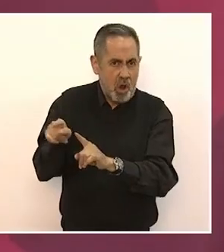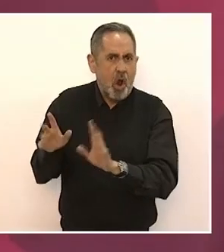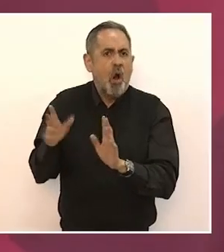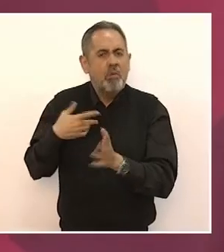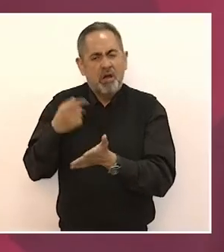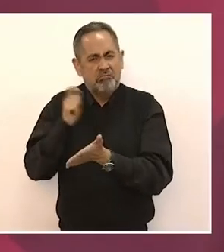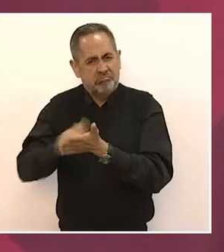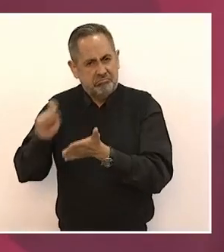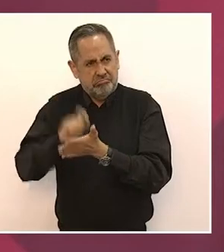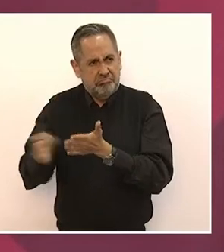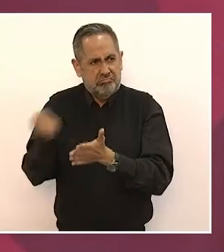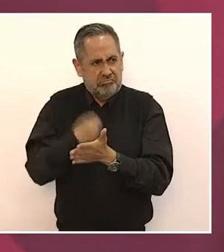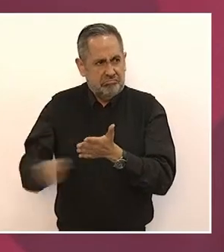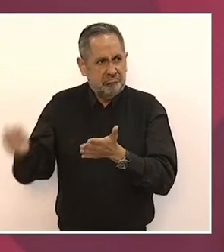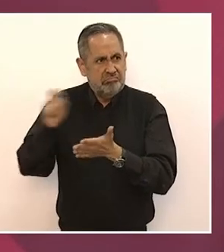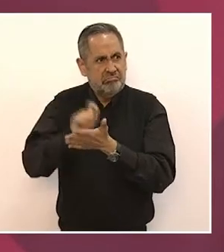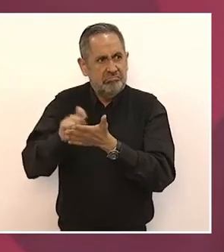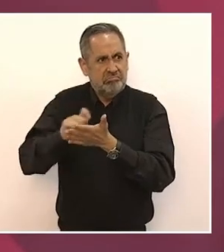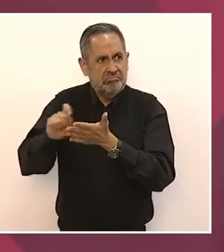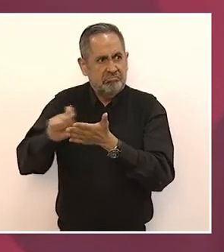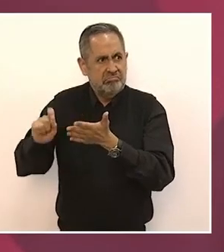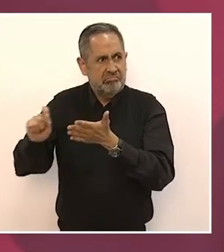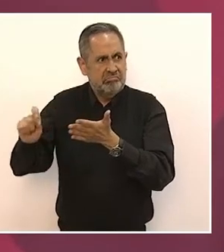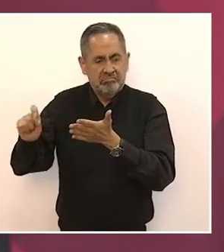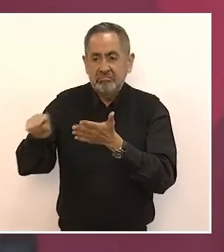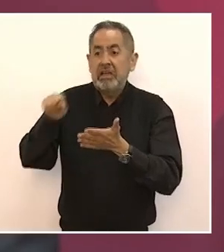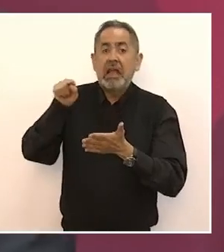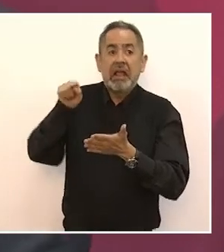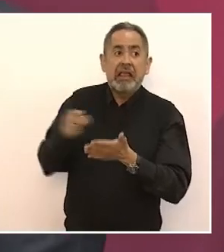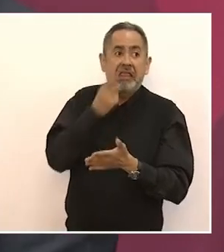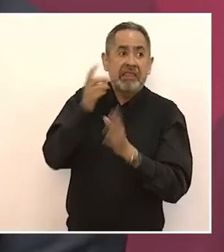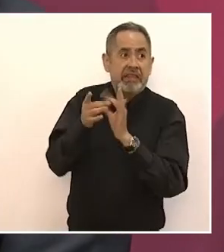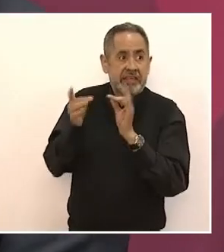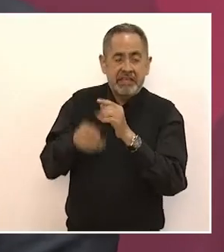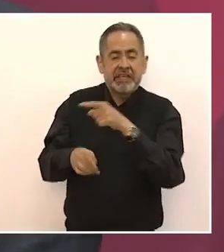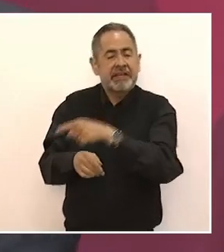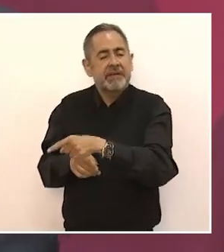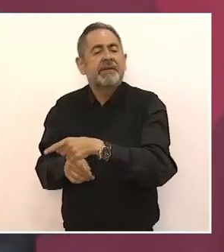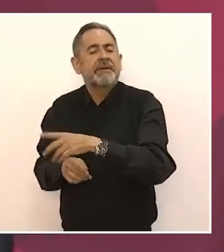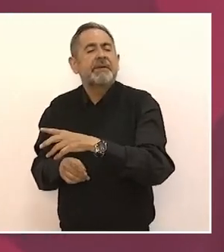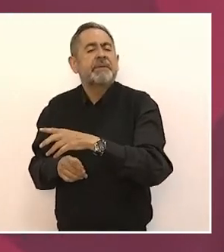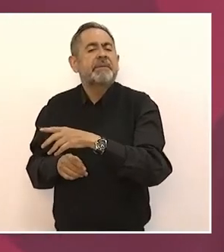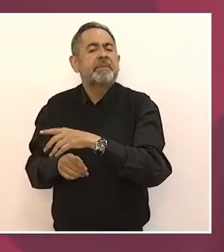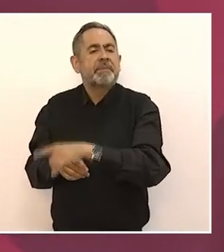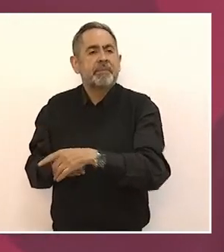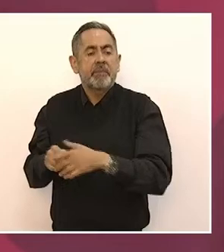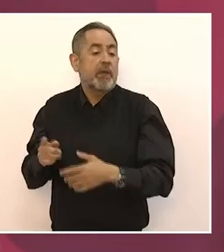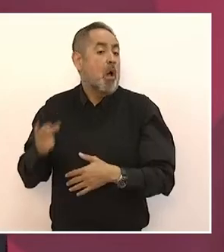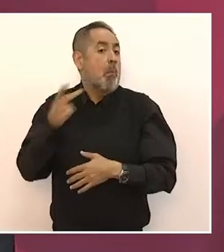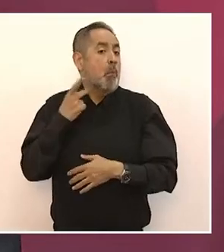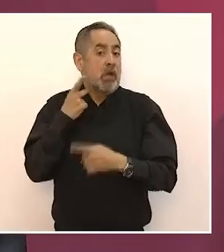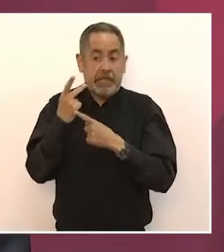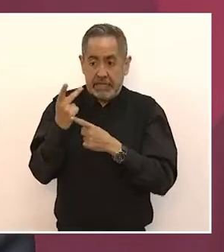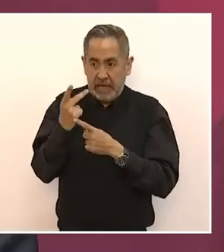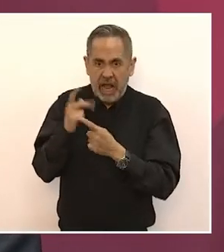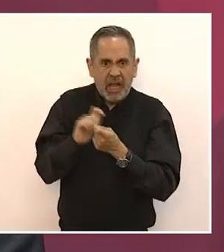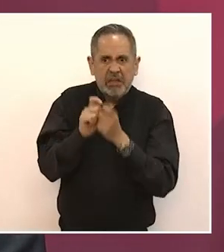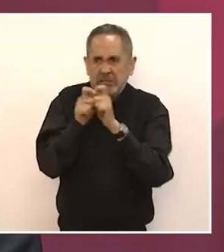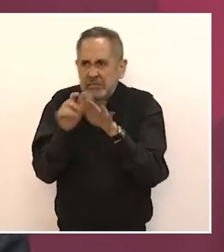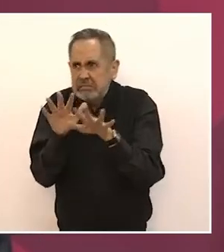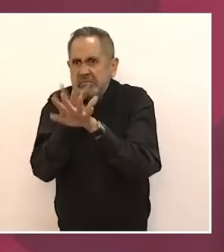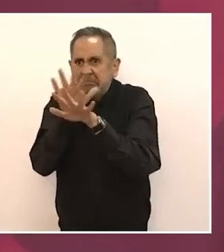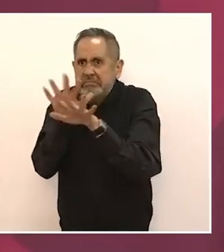escritor. Él decía, por ejemplo, que la política es transformar,